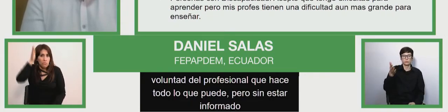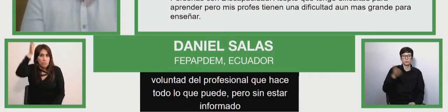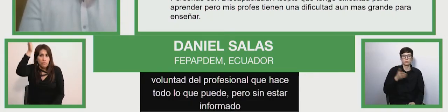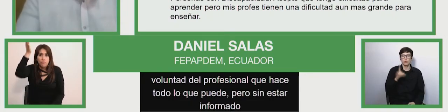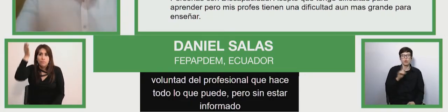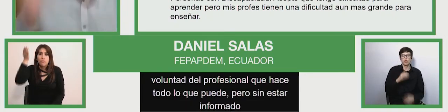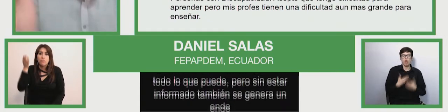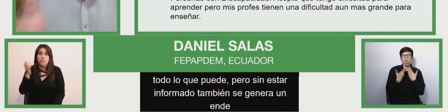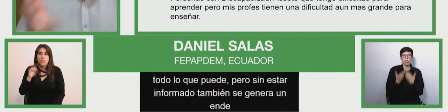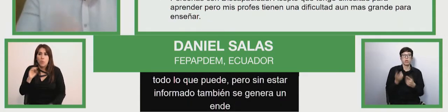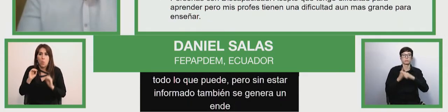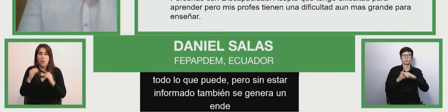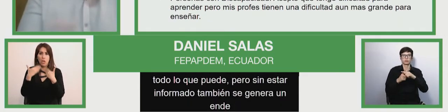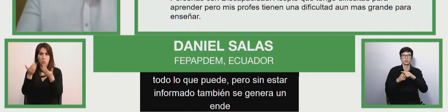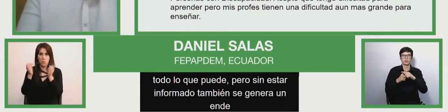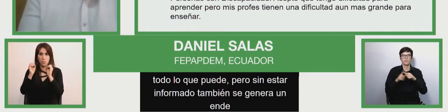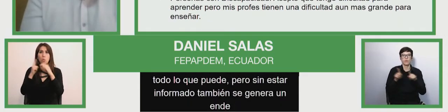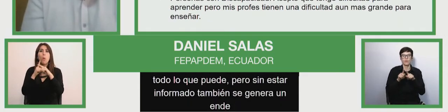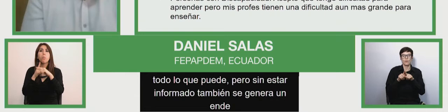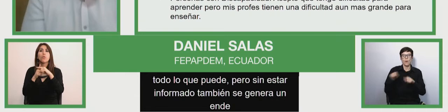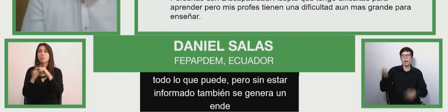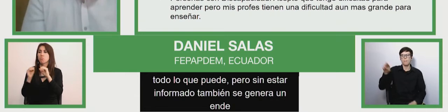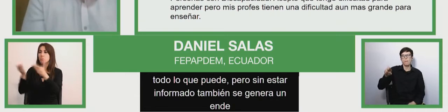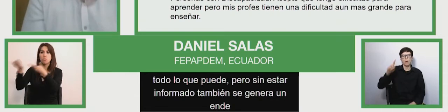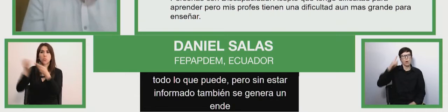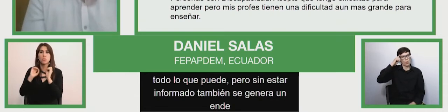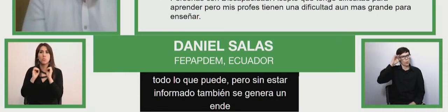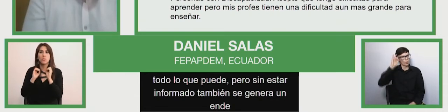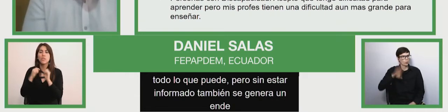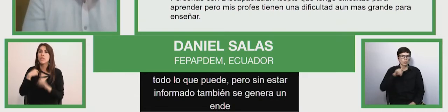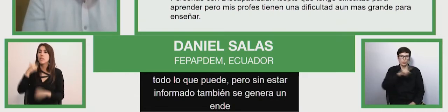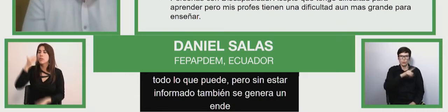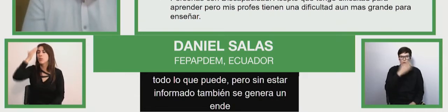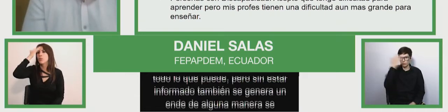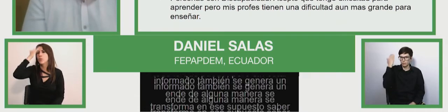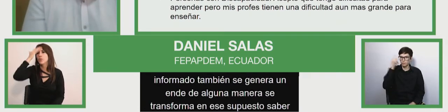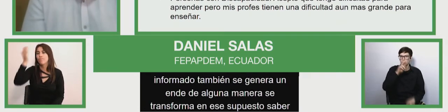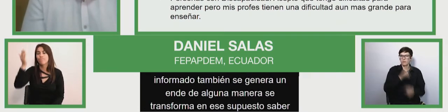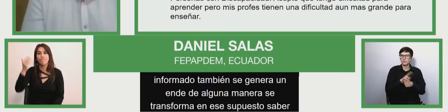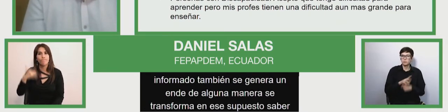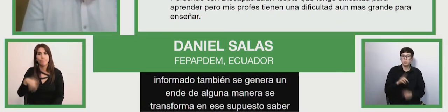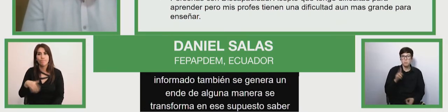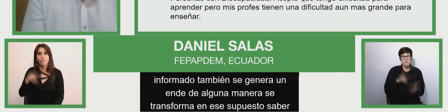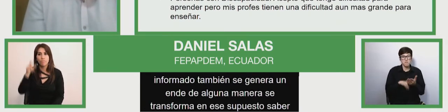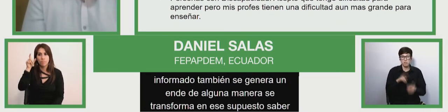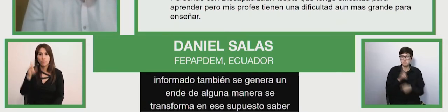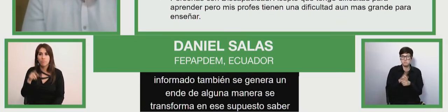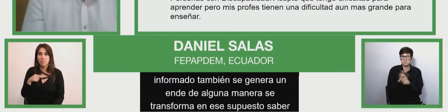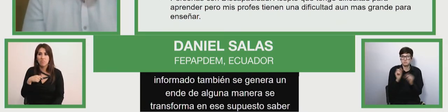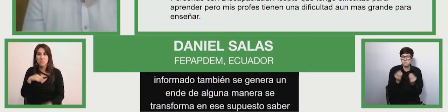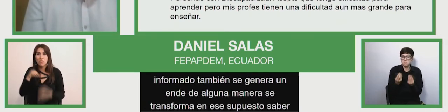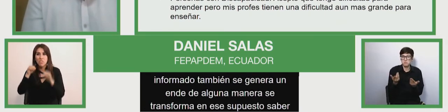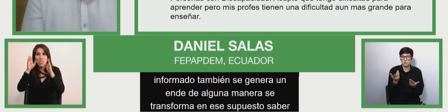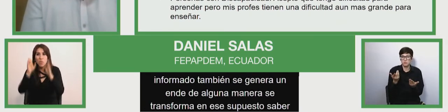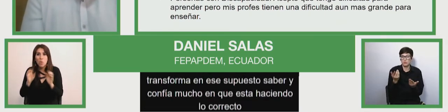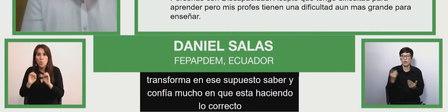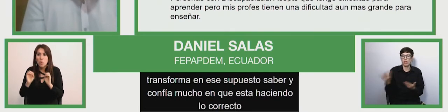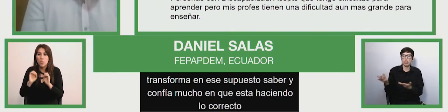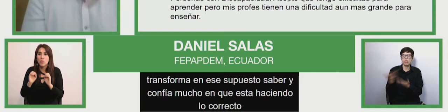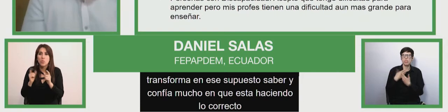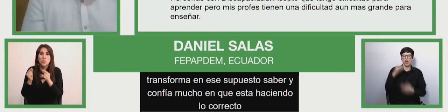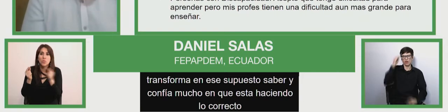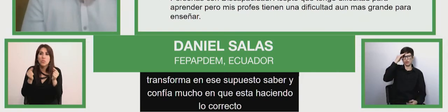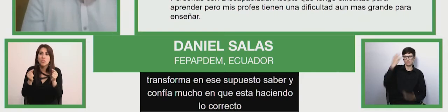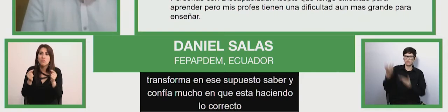supuesto saber y el padre confía muchísimo en que está haciendo lo correcto cuando hay mucho más que puede hacer y a veces eso hace que se confíe. Pero sobre